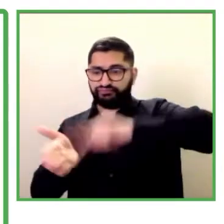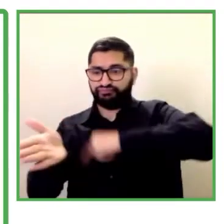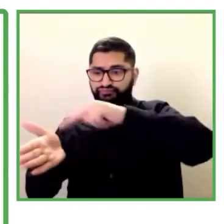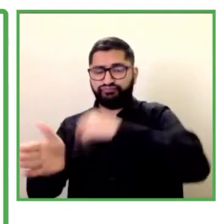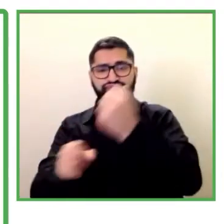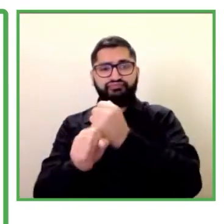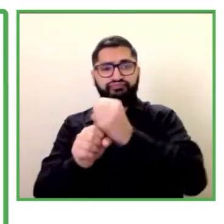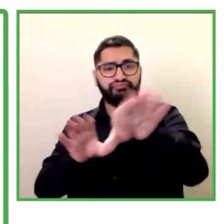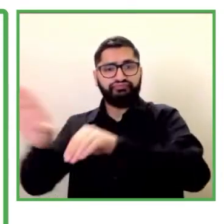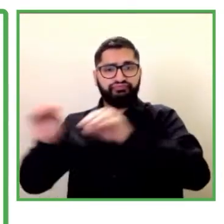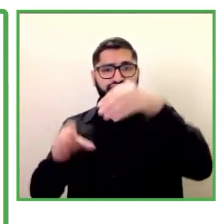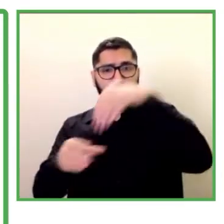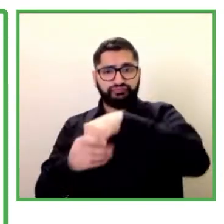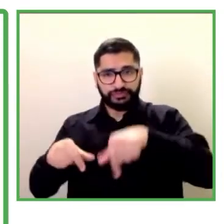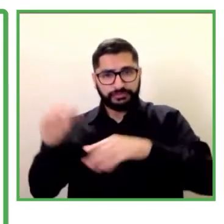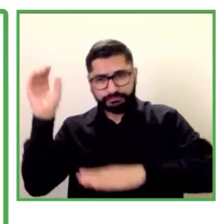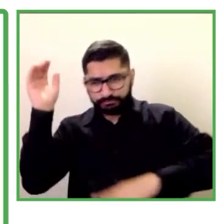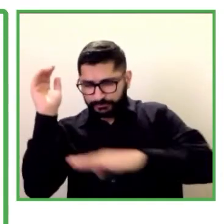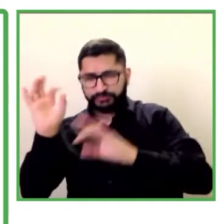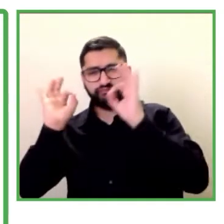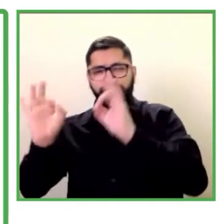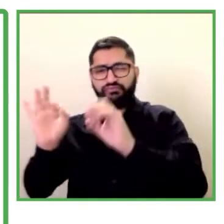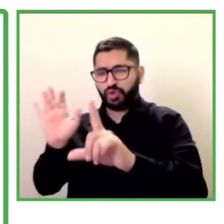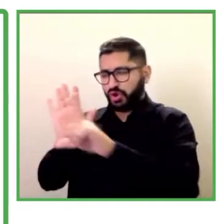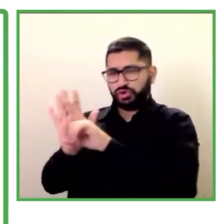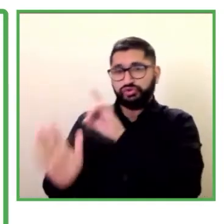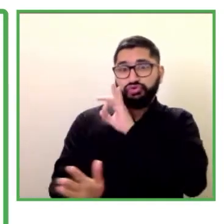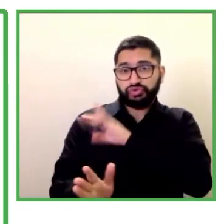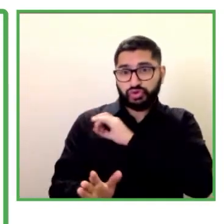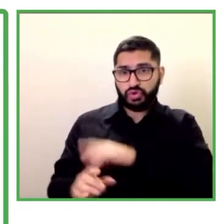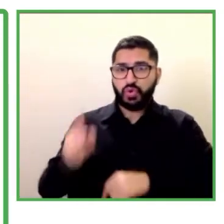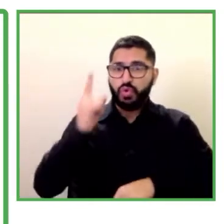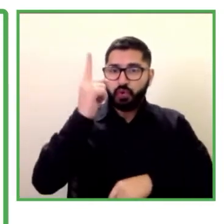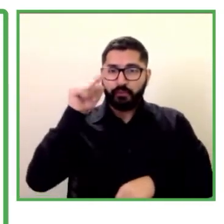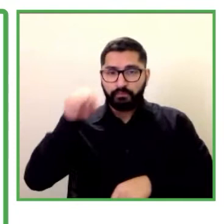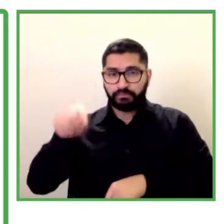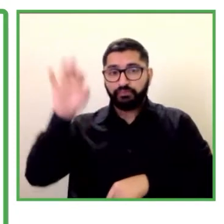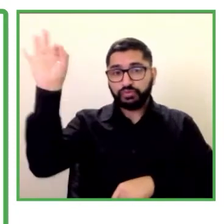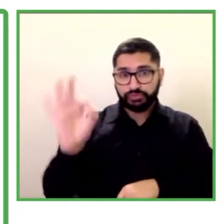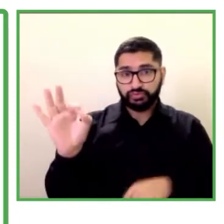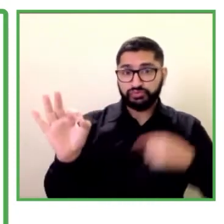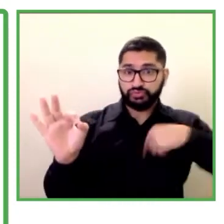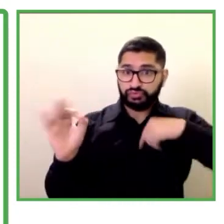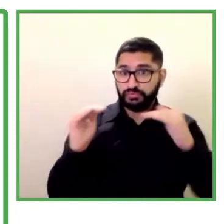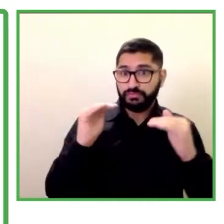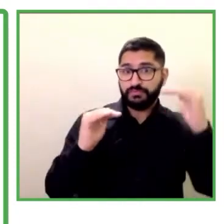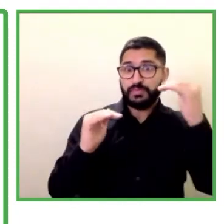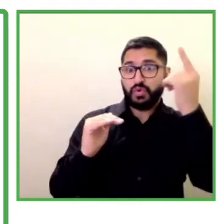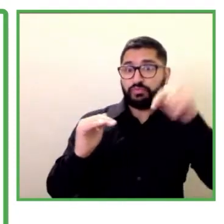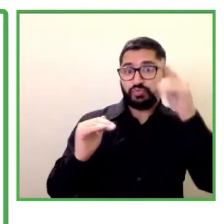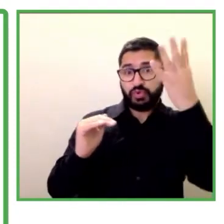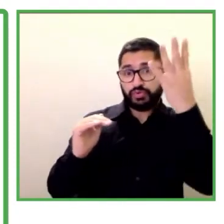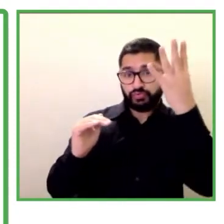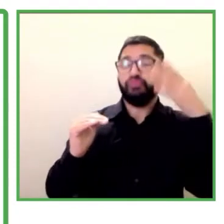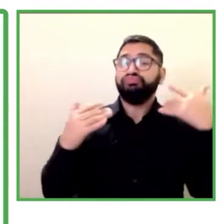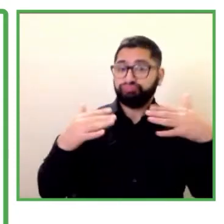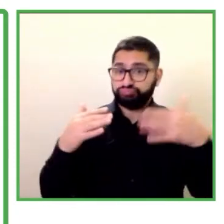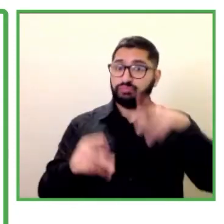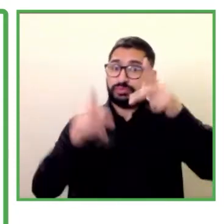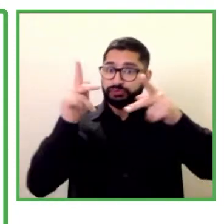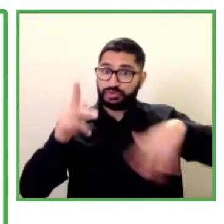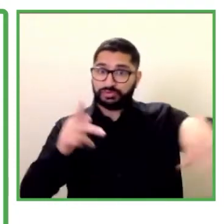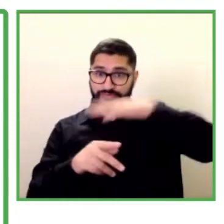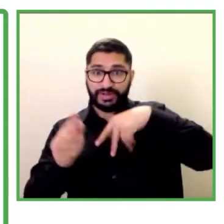tantas personas pero vamos mucho más allá hemos entendido luego de 3 años de implementar esta norma legal que